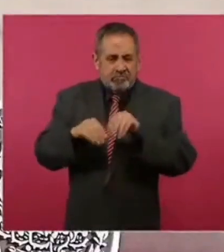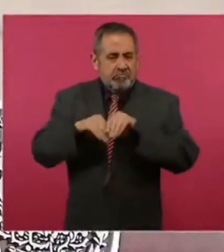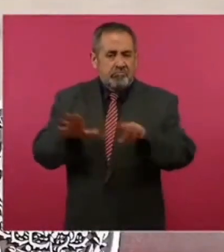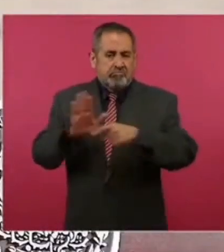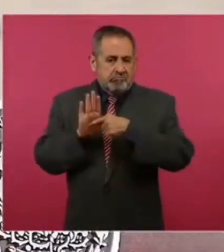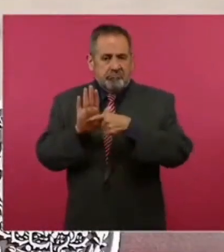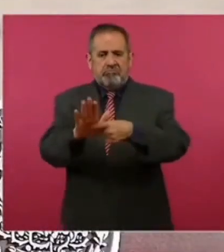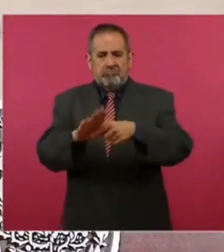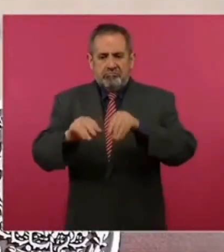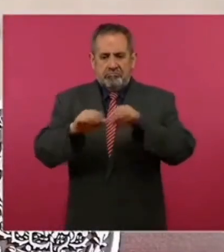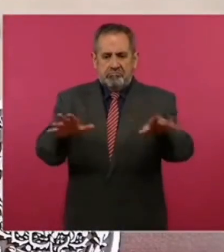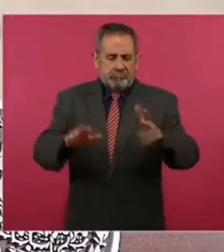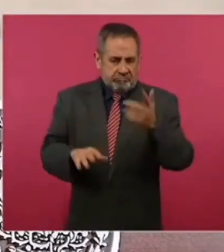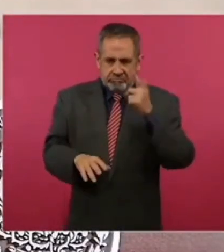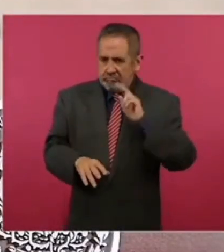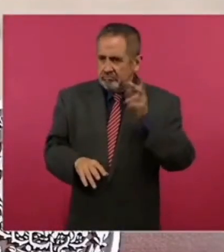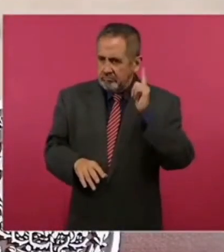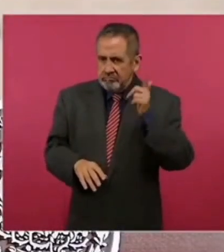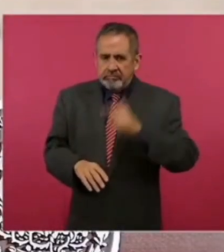pongamos.